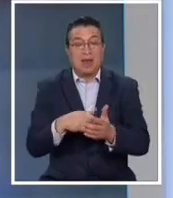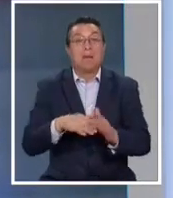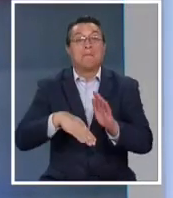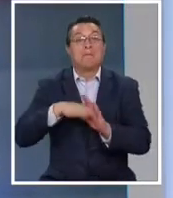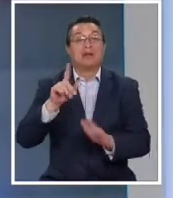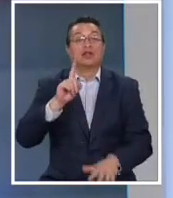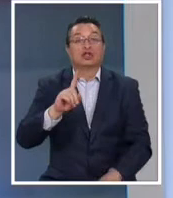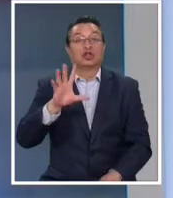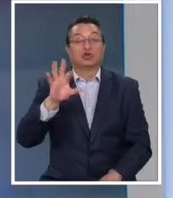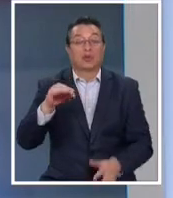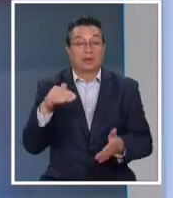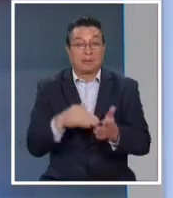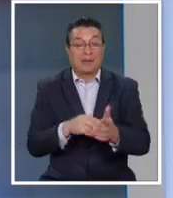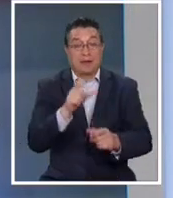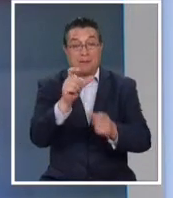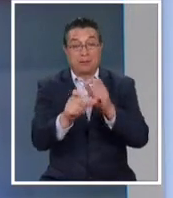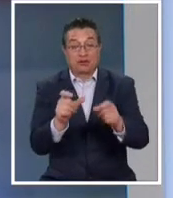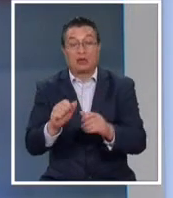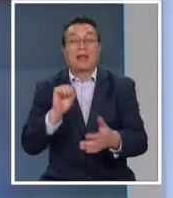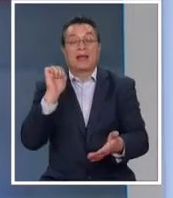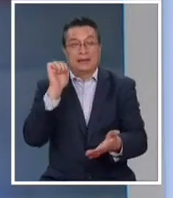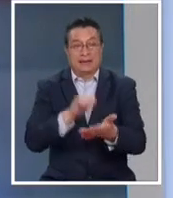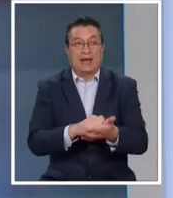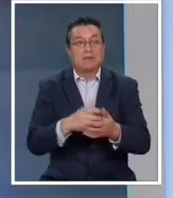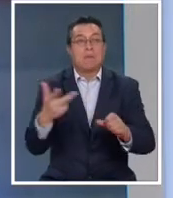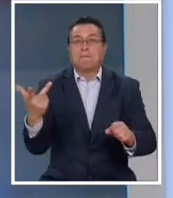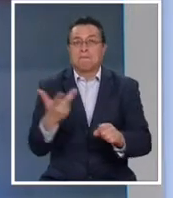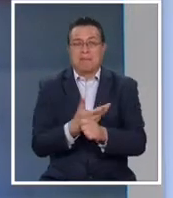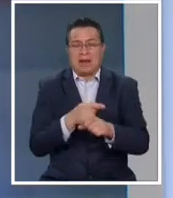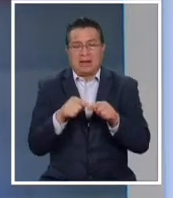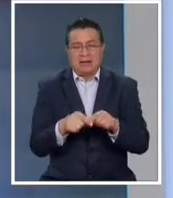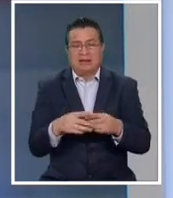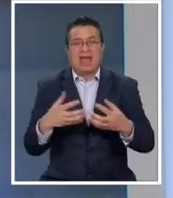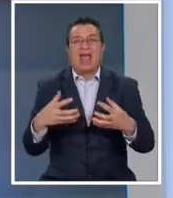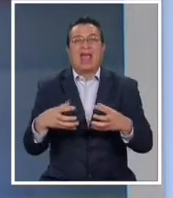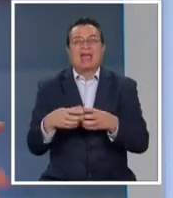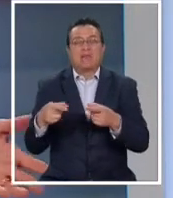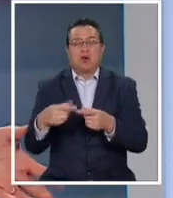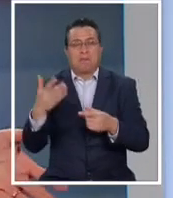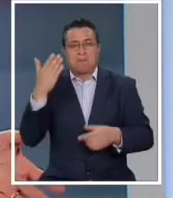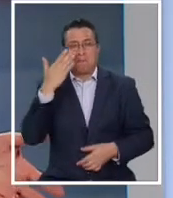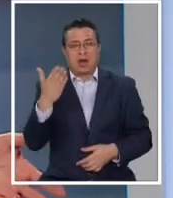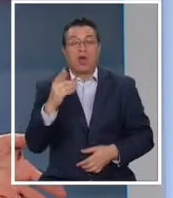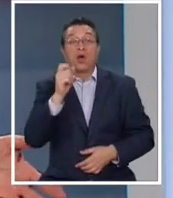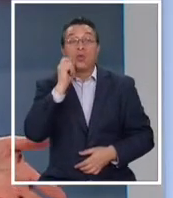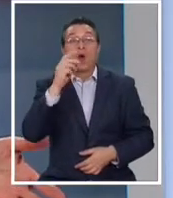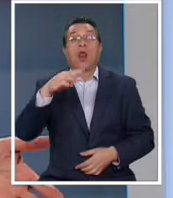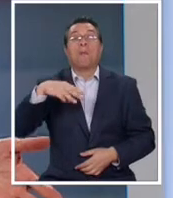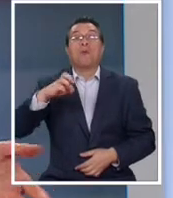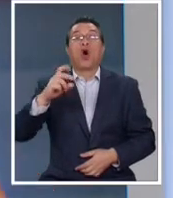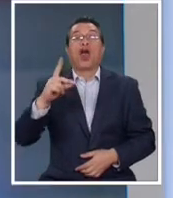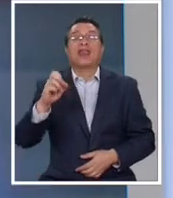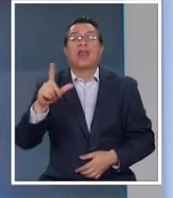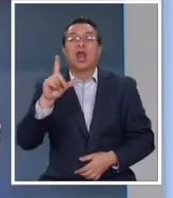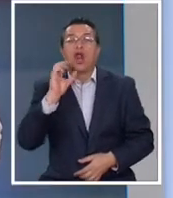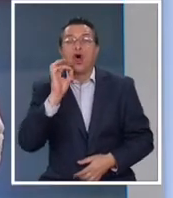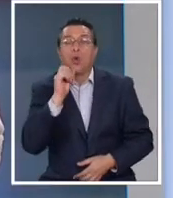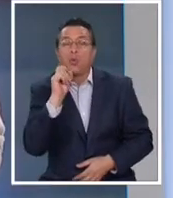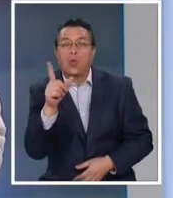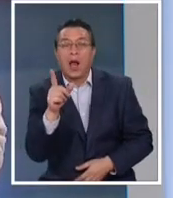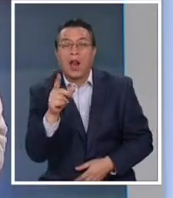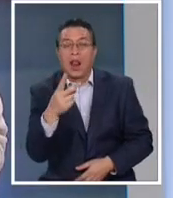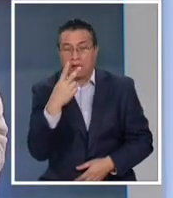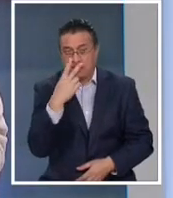150 mil consumidores que reclamaron por el mal funcionamiento de sus equipos. ¿Cuáles son los modelos involucrados? Davor